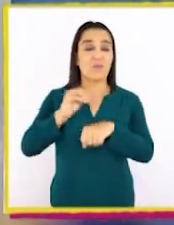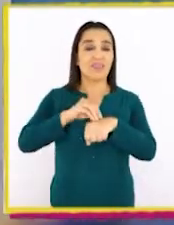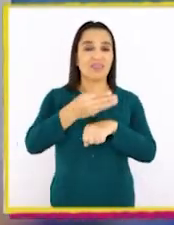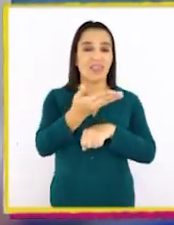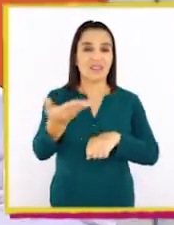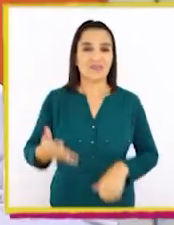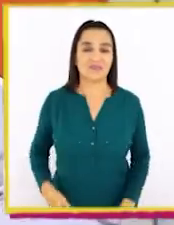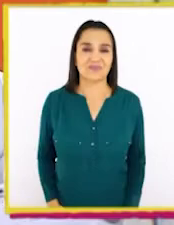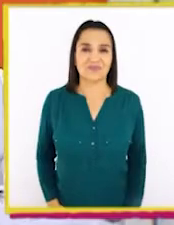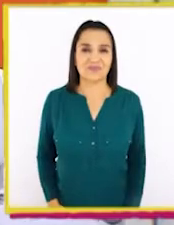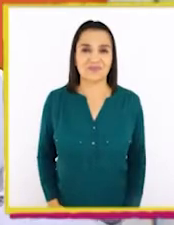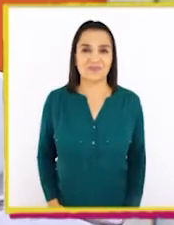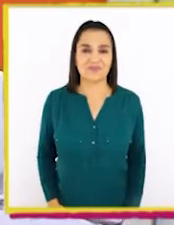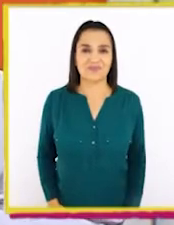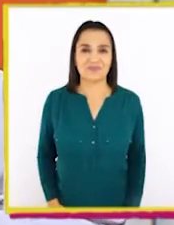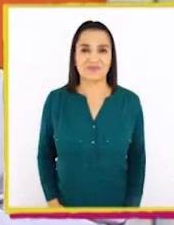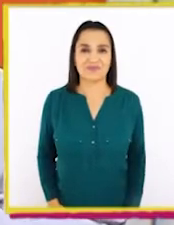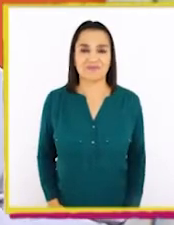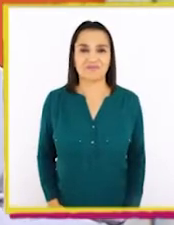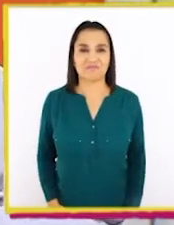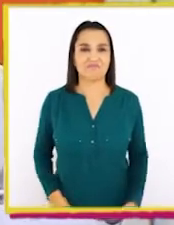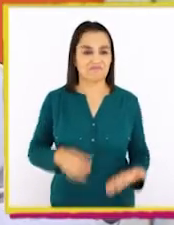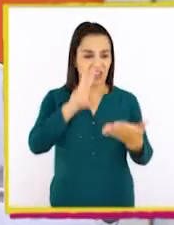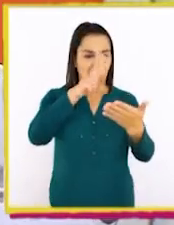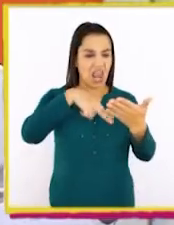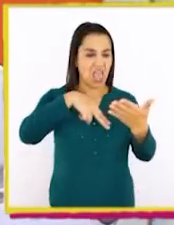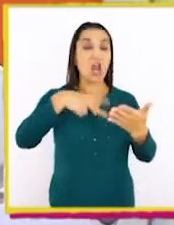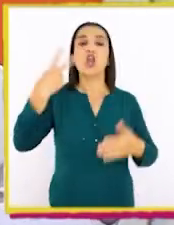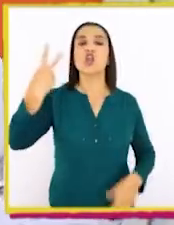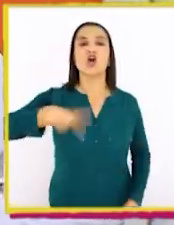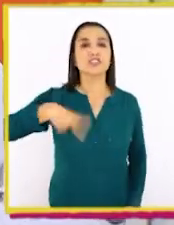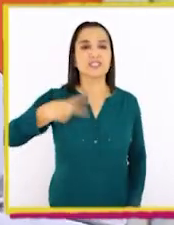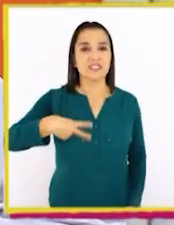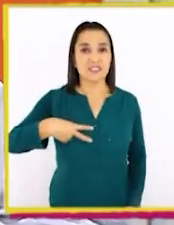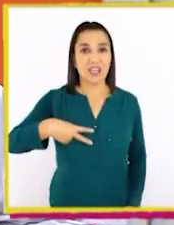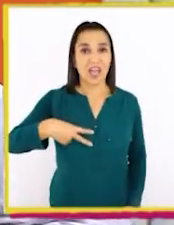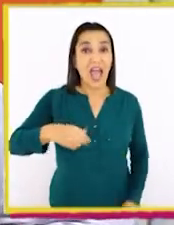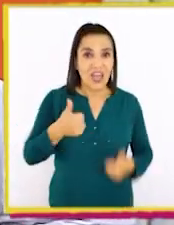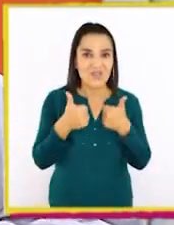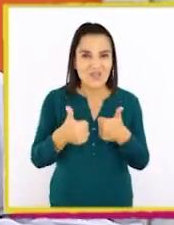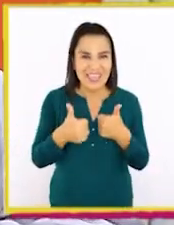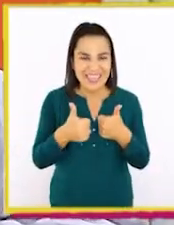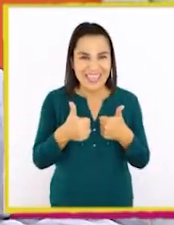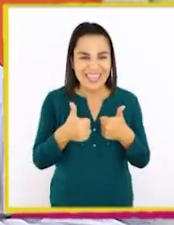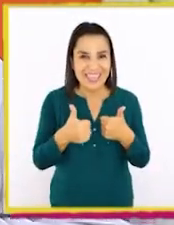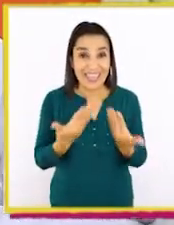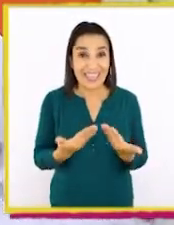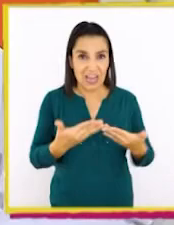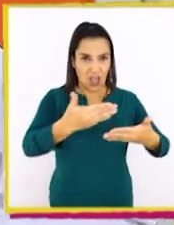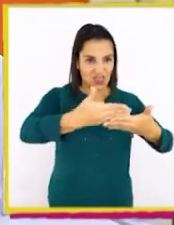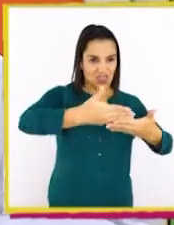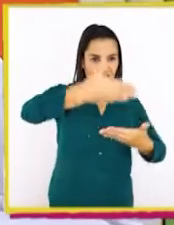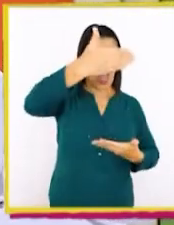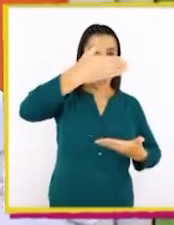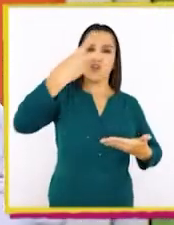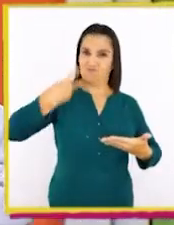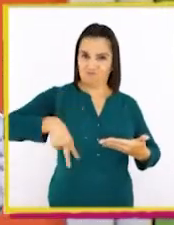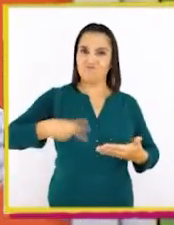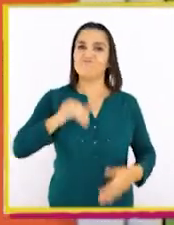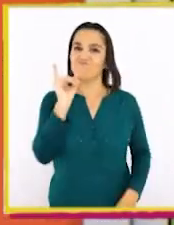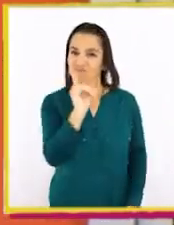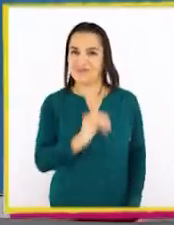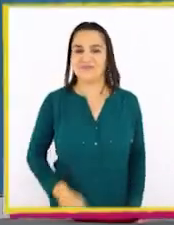pista? En él se puede leer las noticias. ¡Muy bien! Se llama diario o